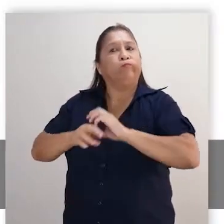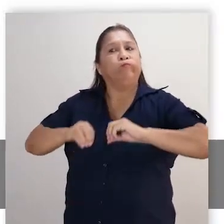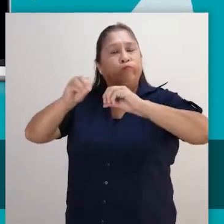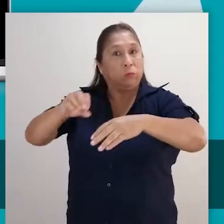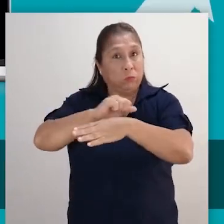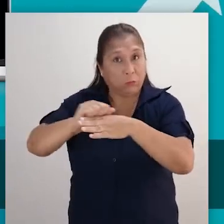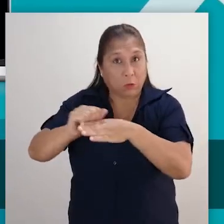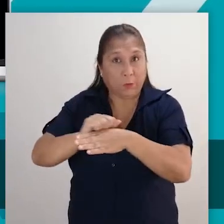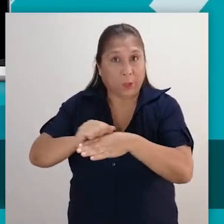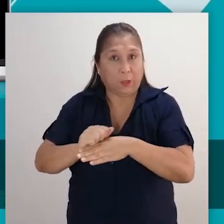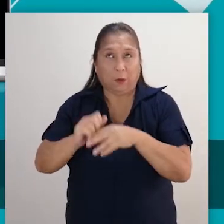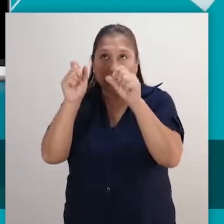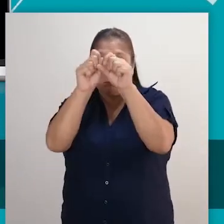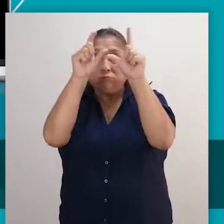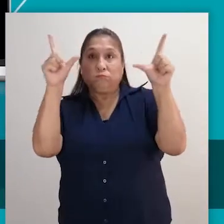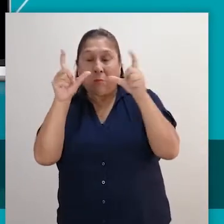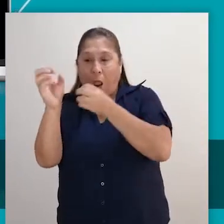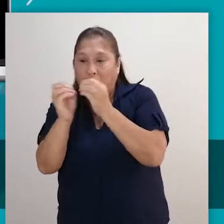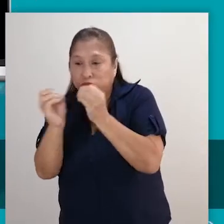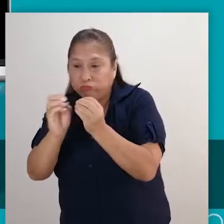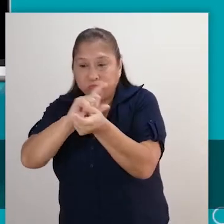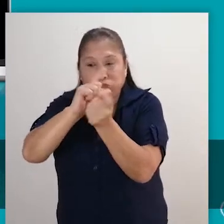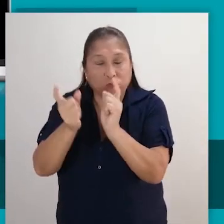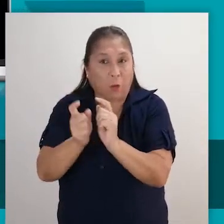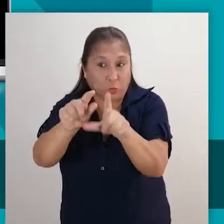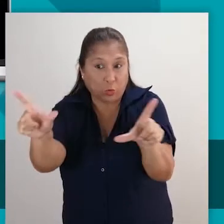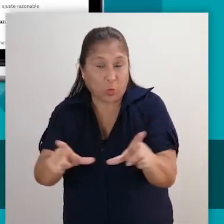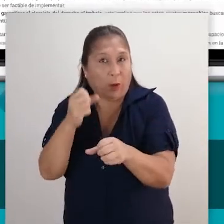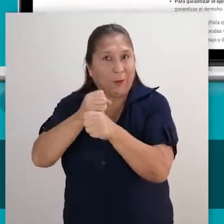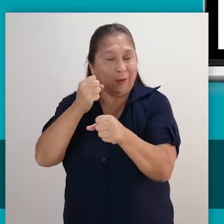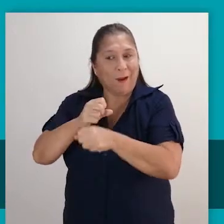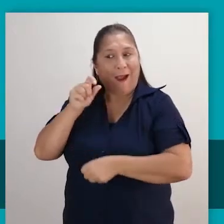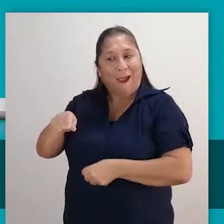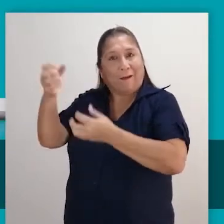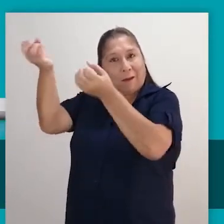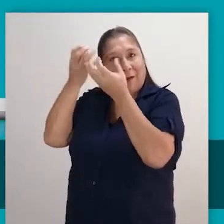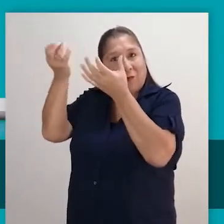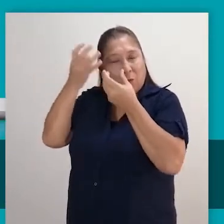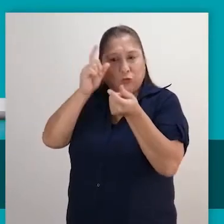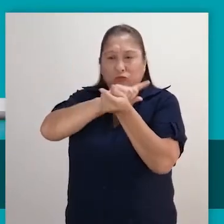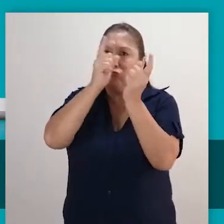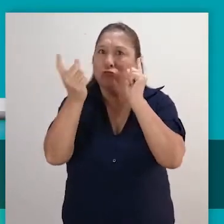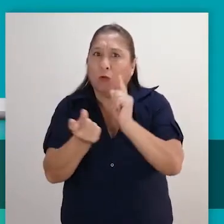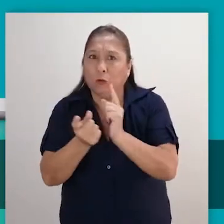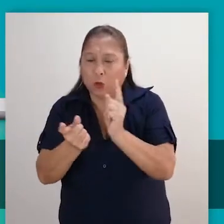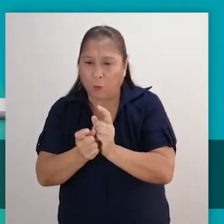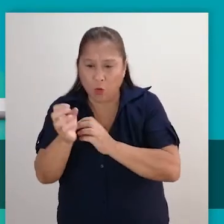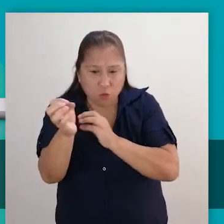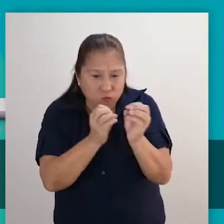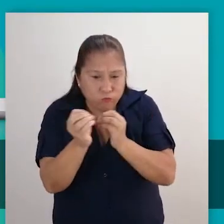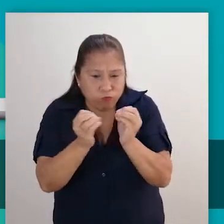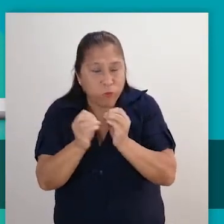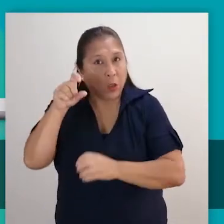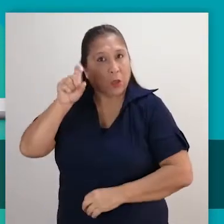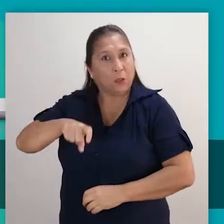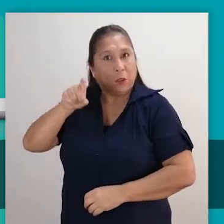en la pestaña ajustes razonables encontrará información sobre las adaptaciones y modificaciones necesarias para personas con